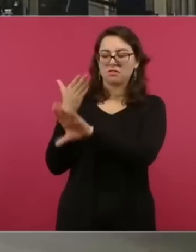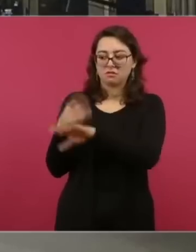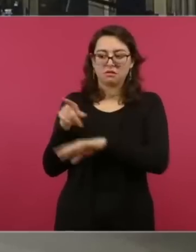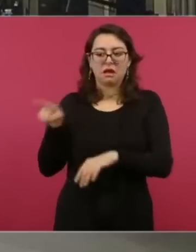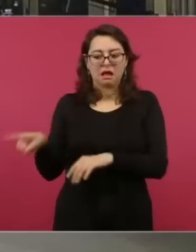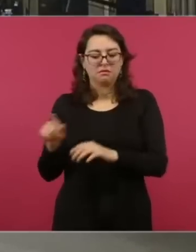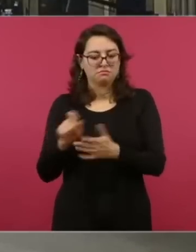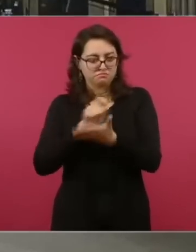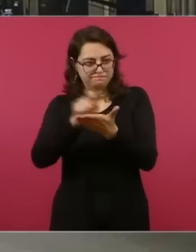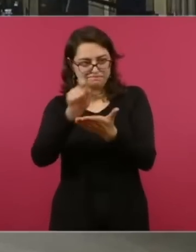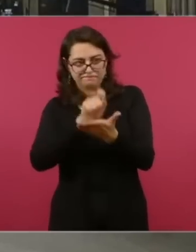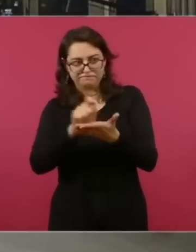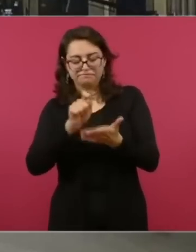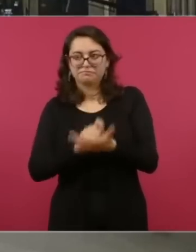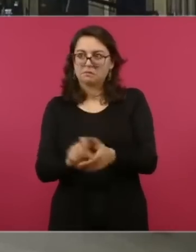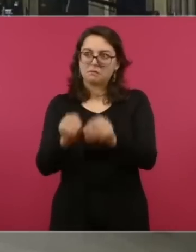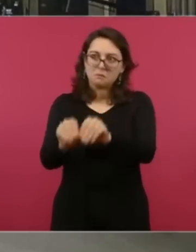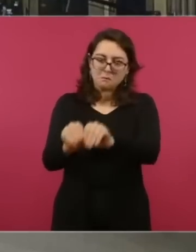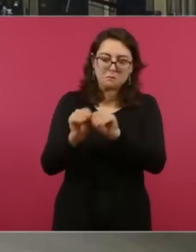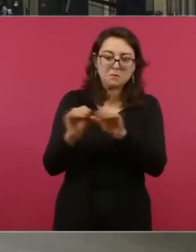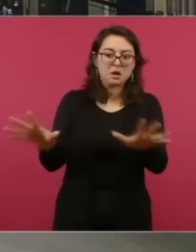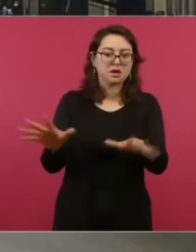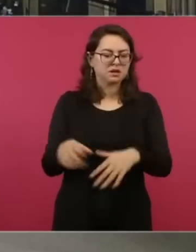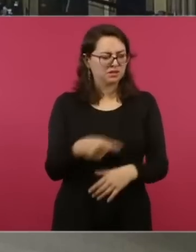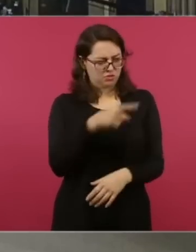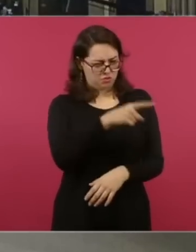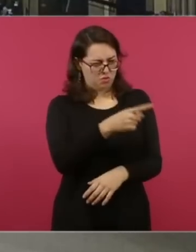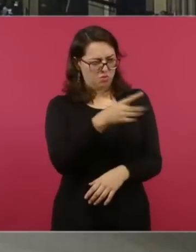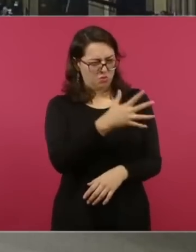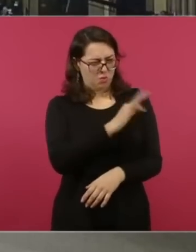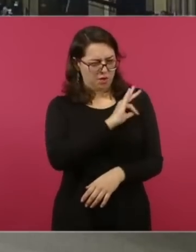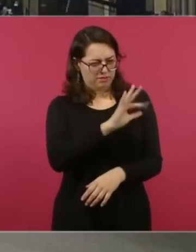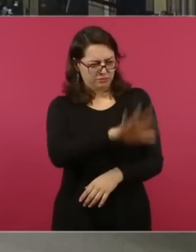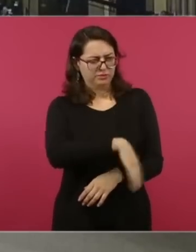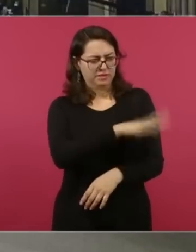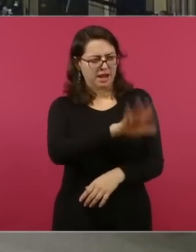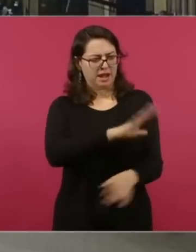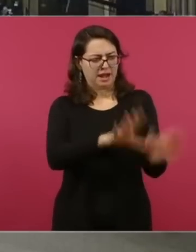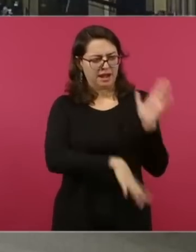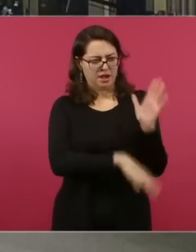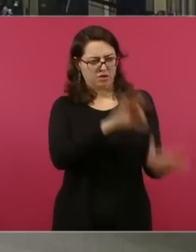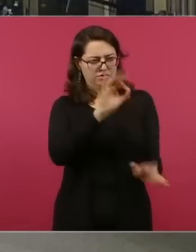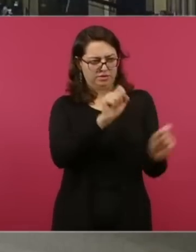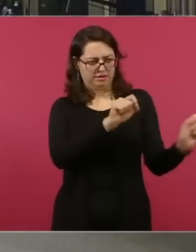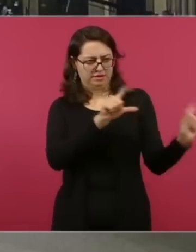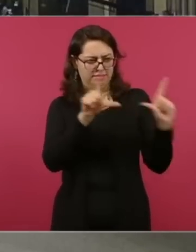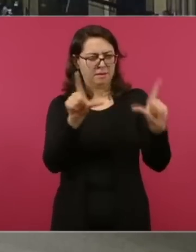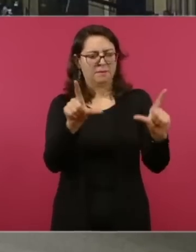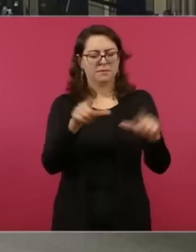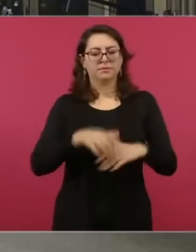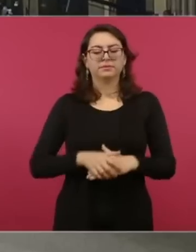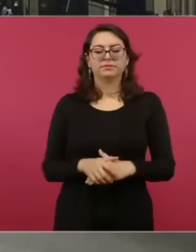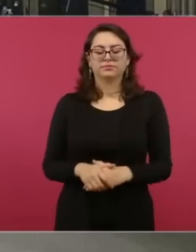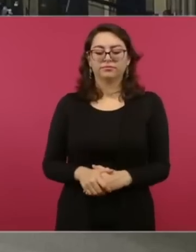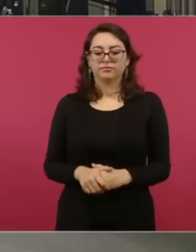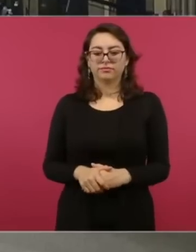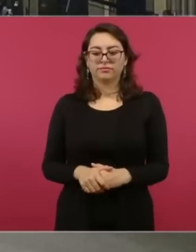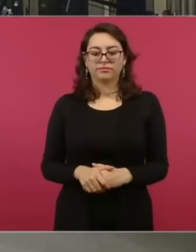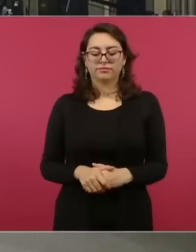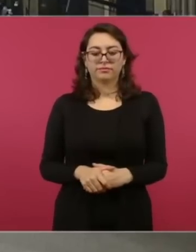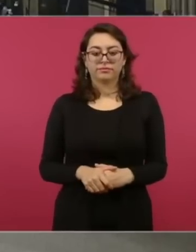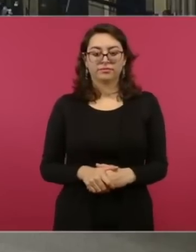el libro, el texto de Torres Bode, para que lo suban